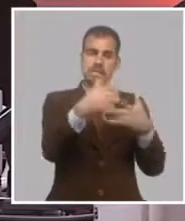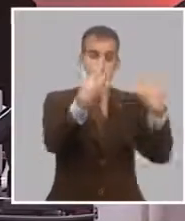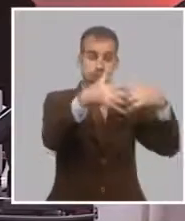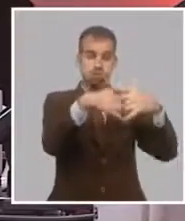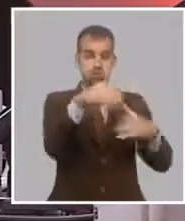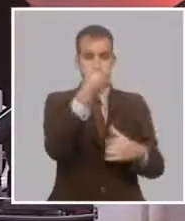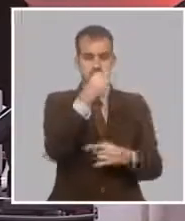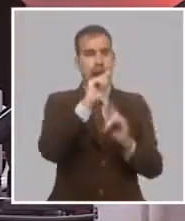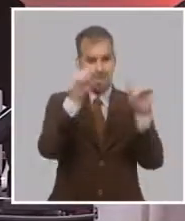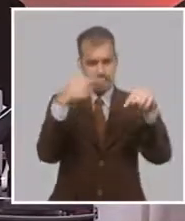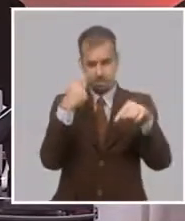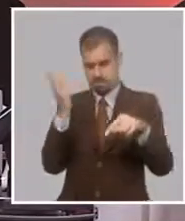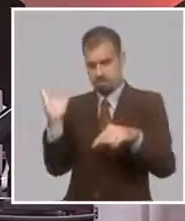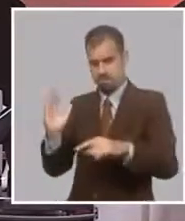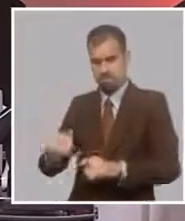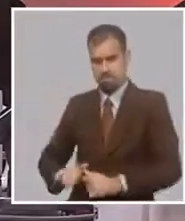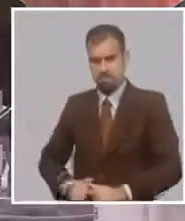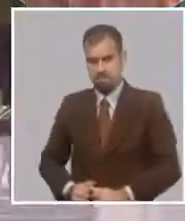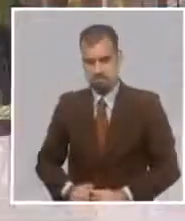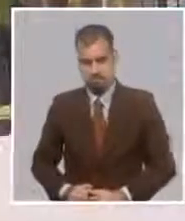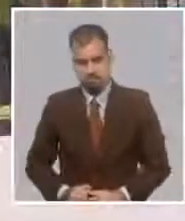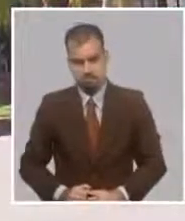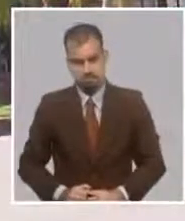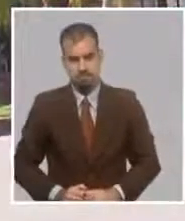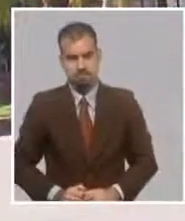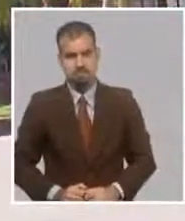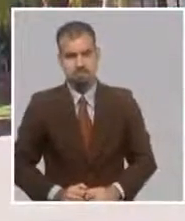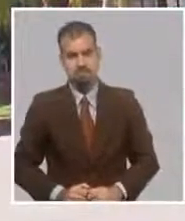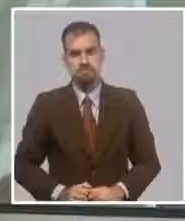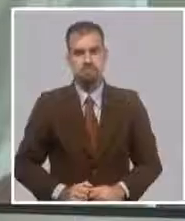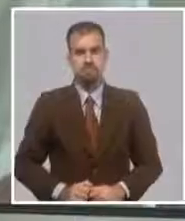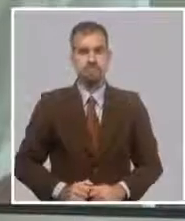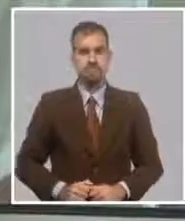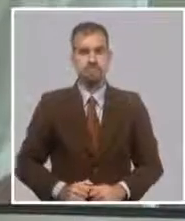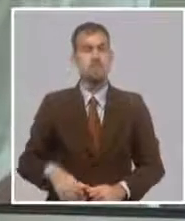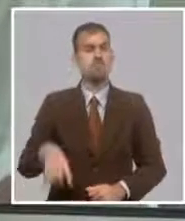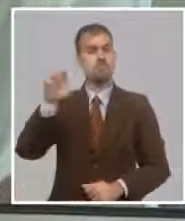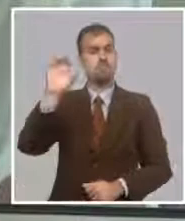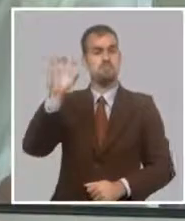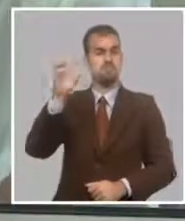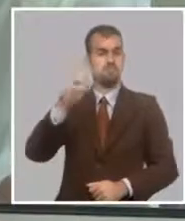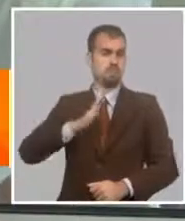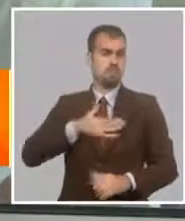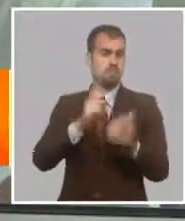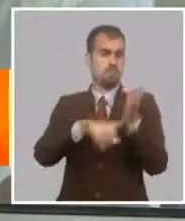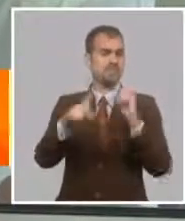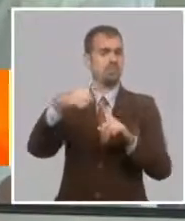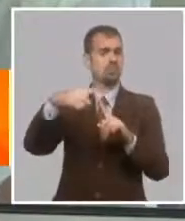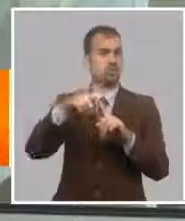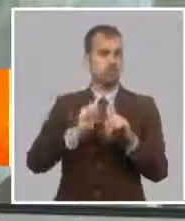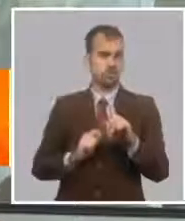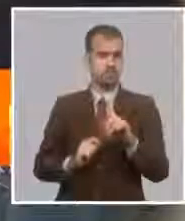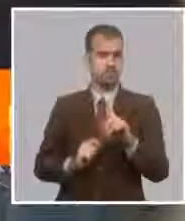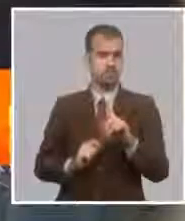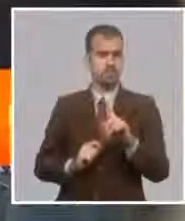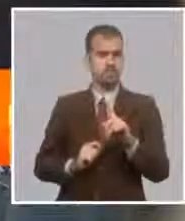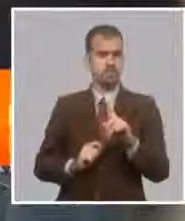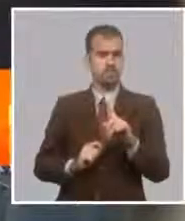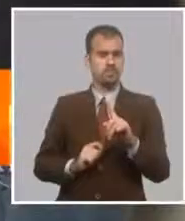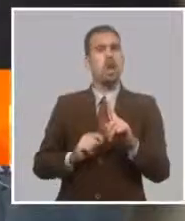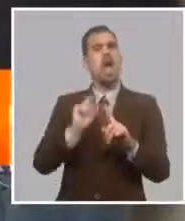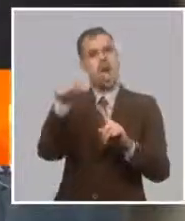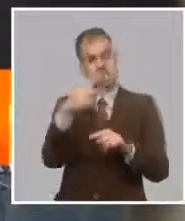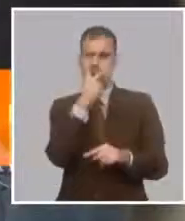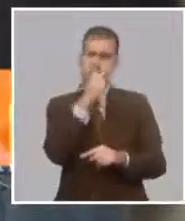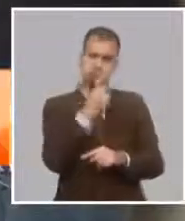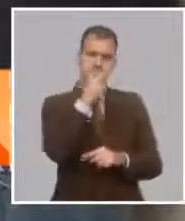alimenticia en ese territorio. El Banco de Crédito y Comercio de la provincia de Las Tunas ofrece servicios enfocados